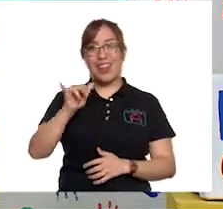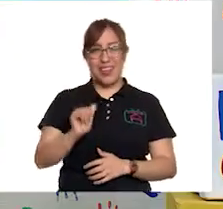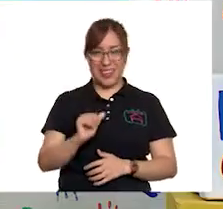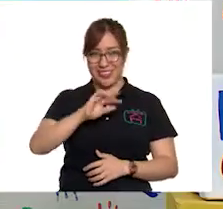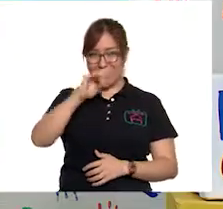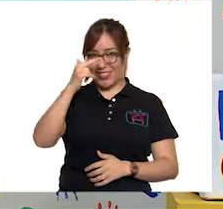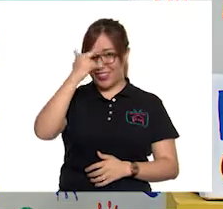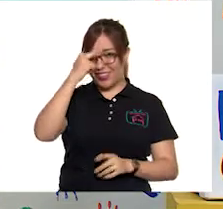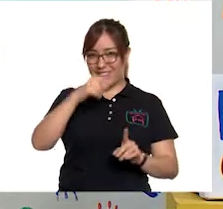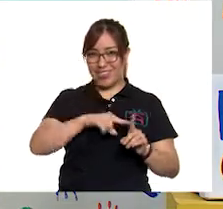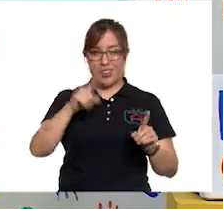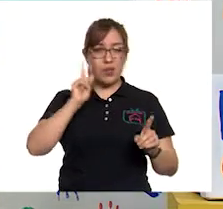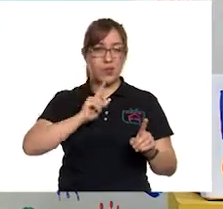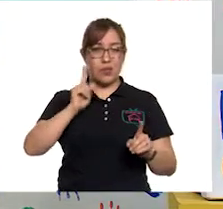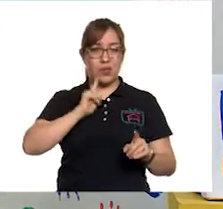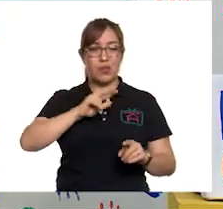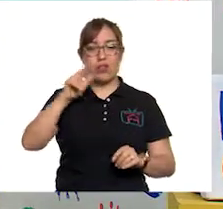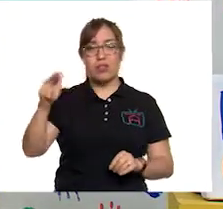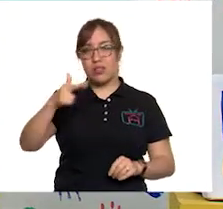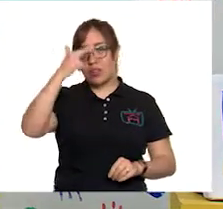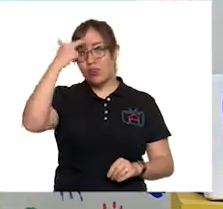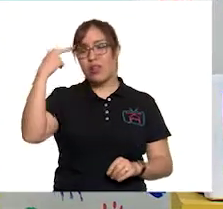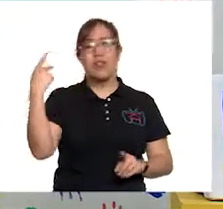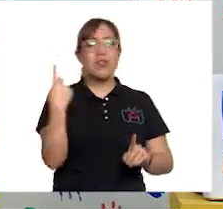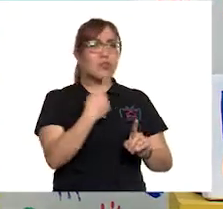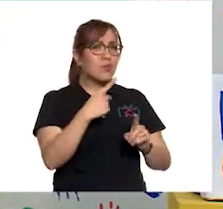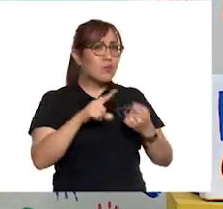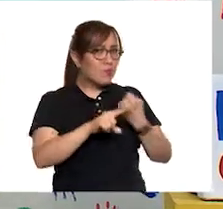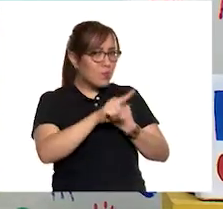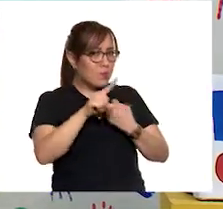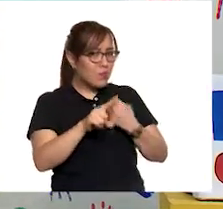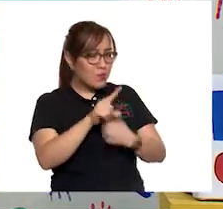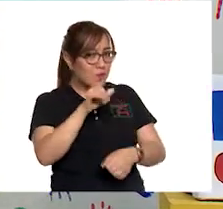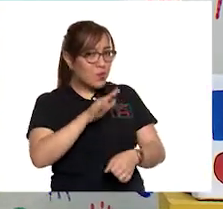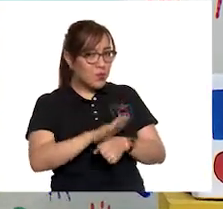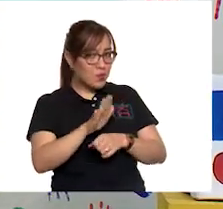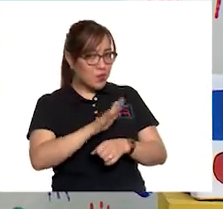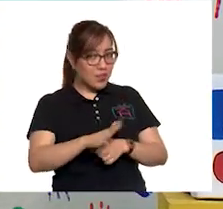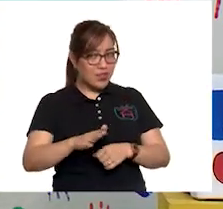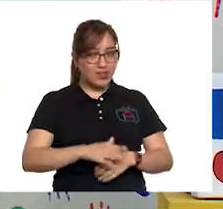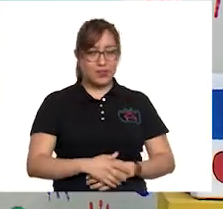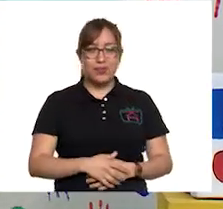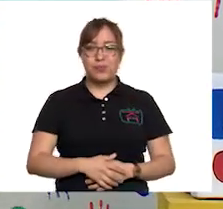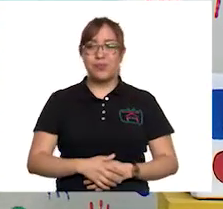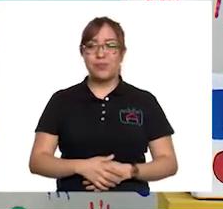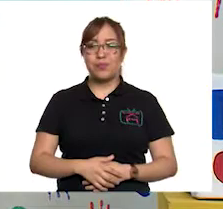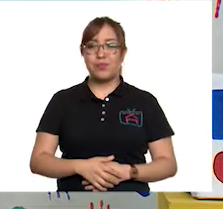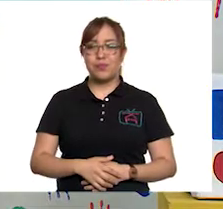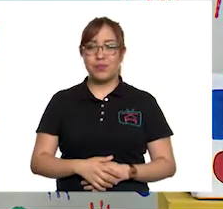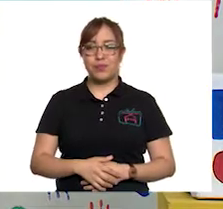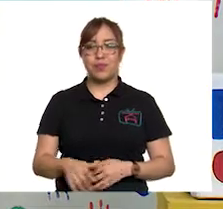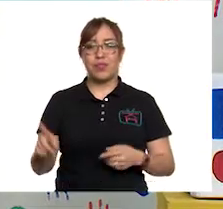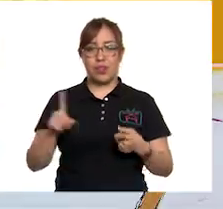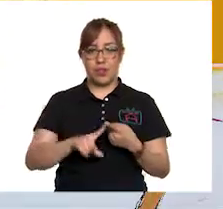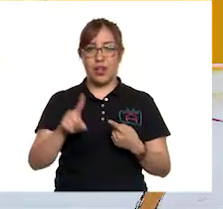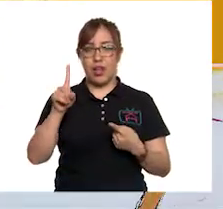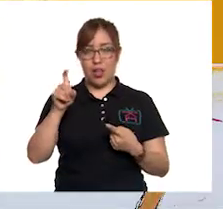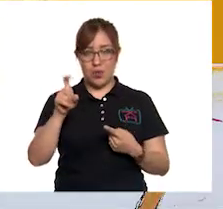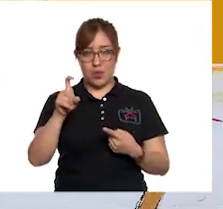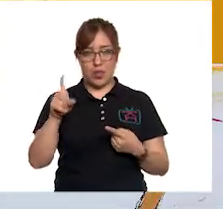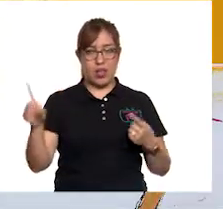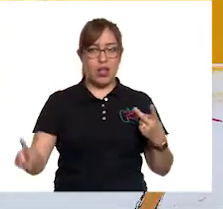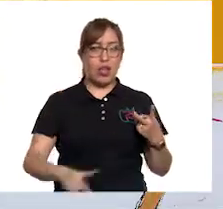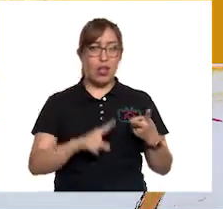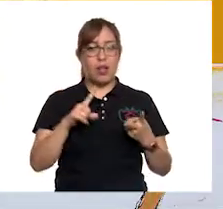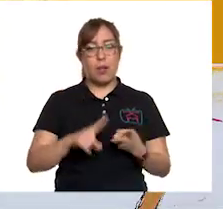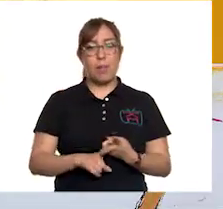Sí. ¿Recuerdan cuáles eran las necesidades principales que había en esa comunidad? Ay, sí, el agua. El agua.